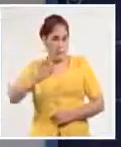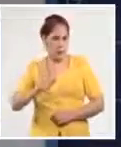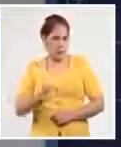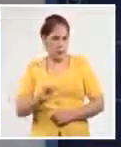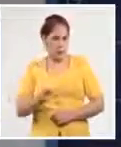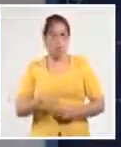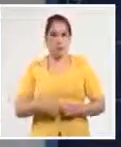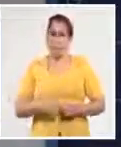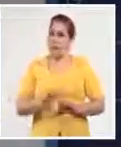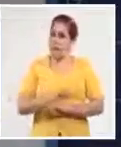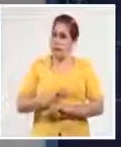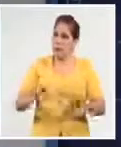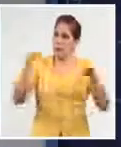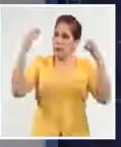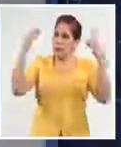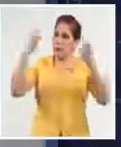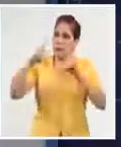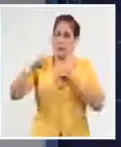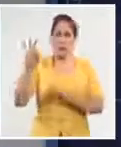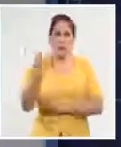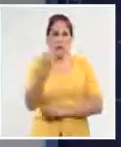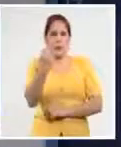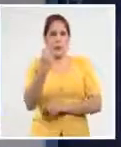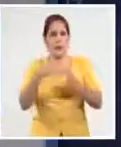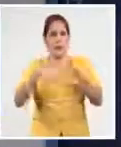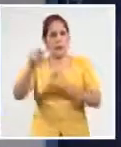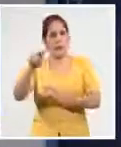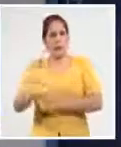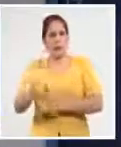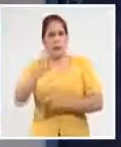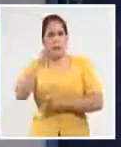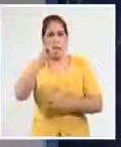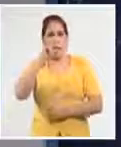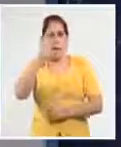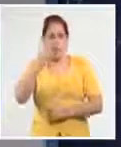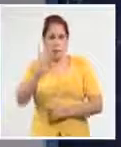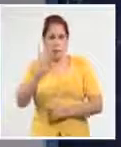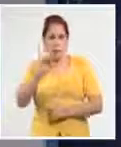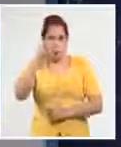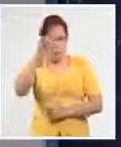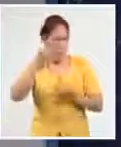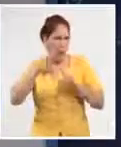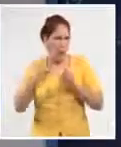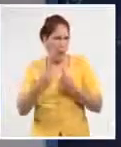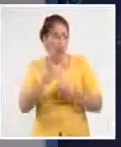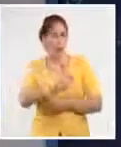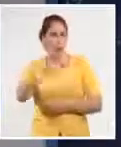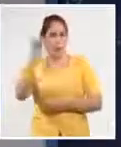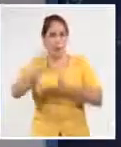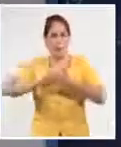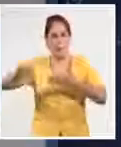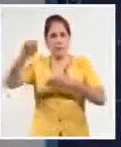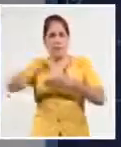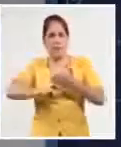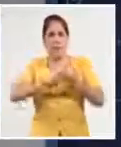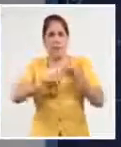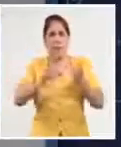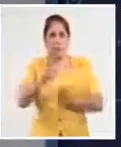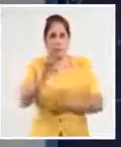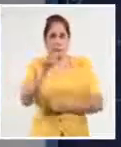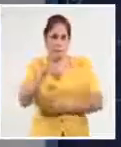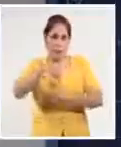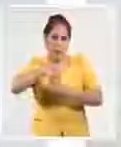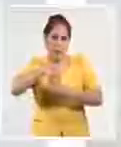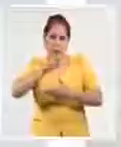Canel Bermúdez, felicitó en Twitter a la primera ministra de Barbados, Mia Motley, por el triunfo electoral de su partido en las